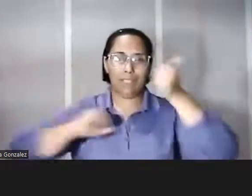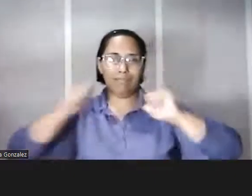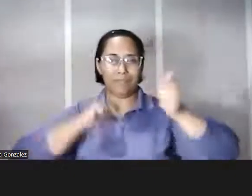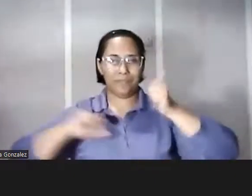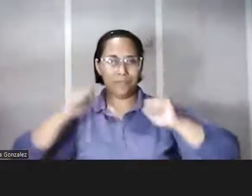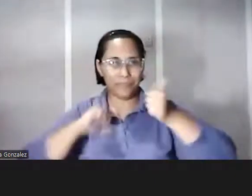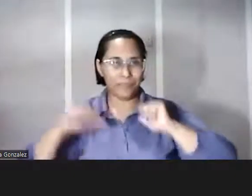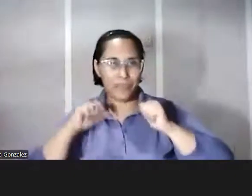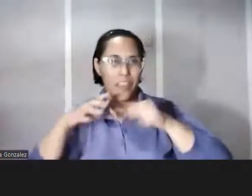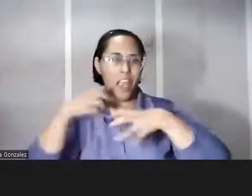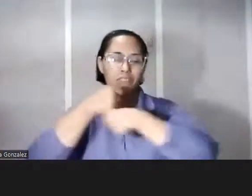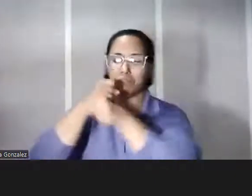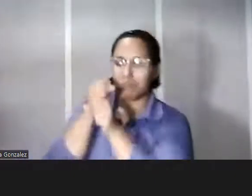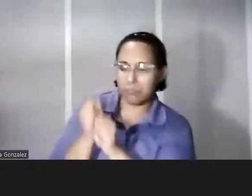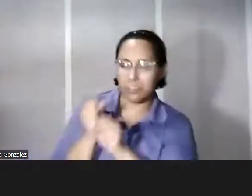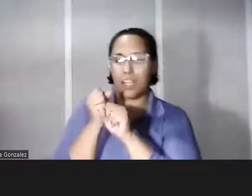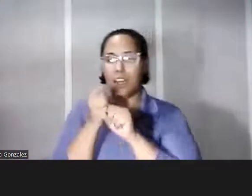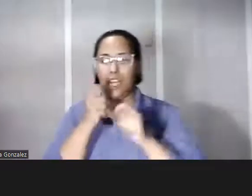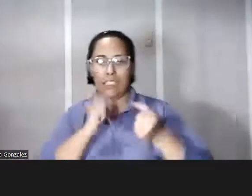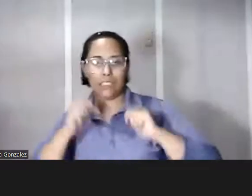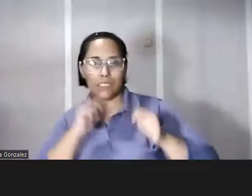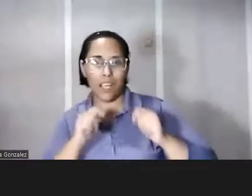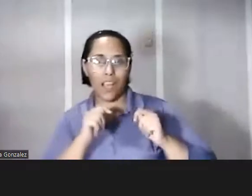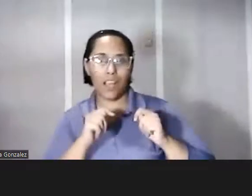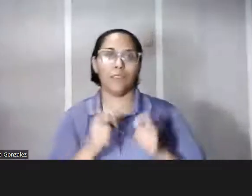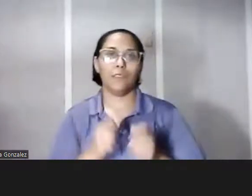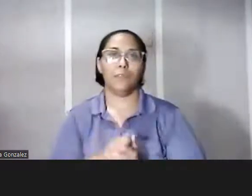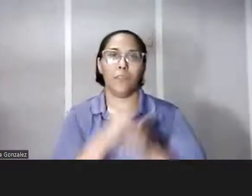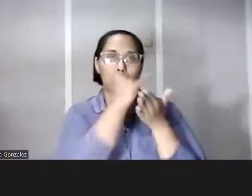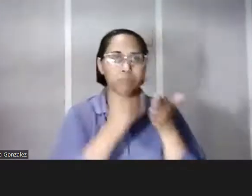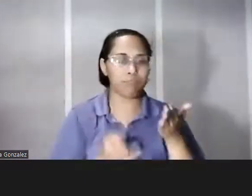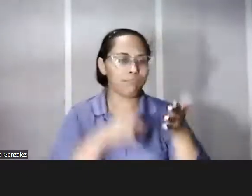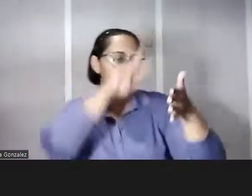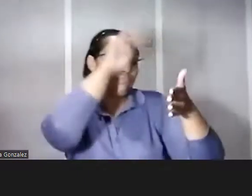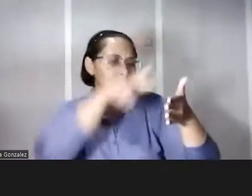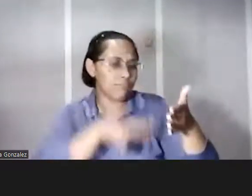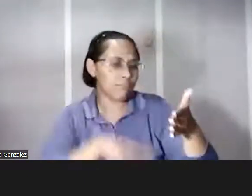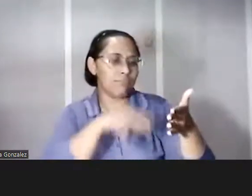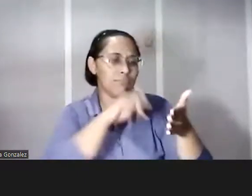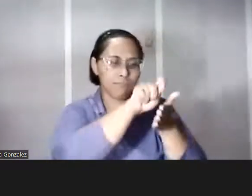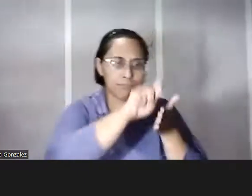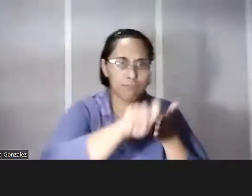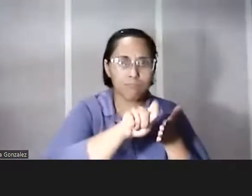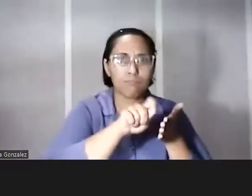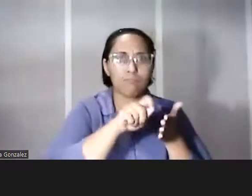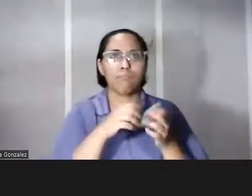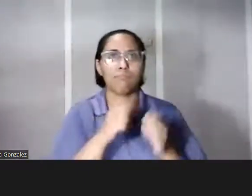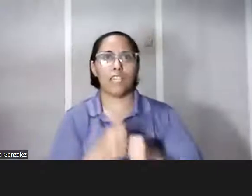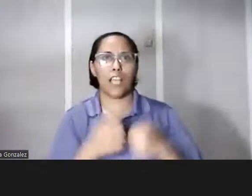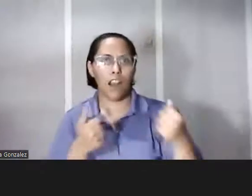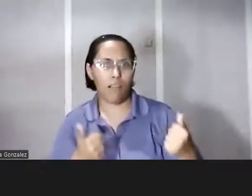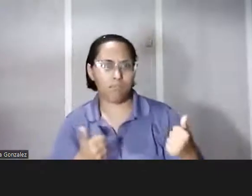desde la creación teatral desde la creación literaria aluden al impacto